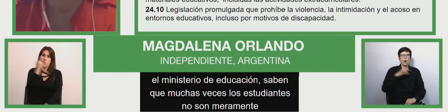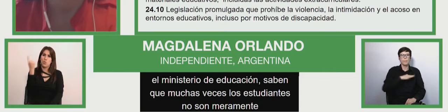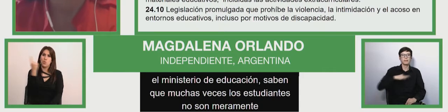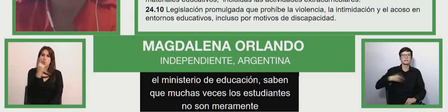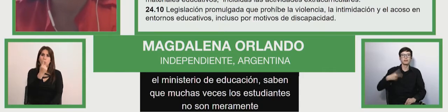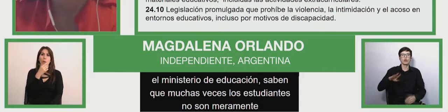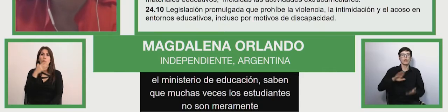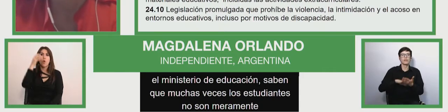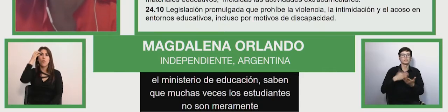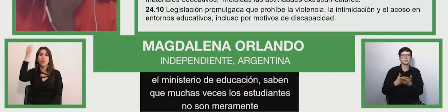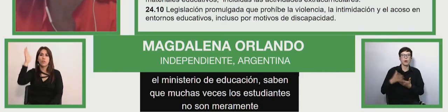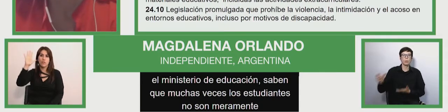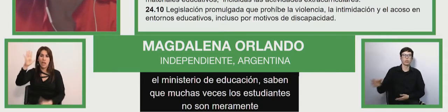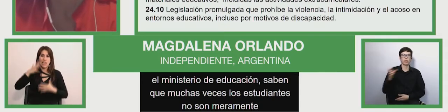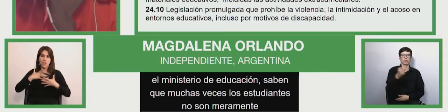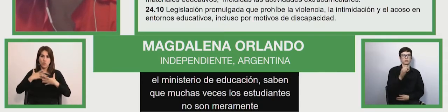salud.